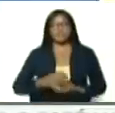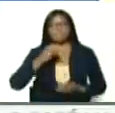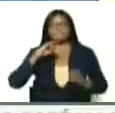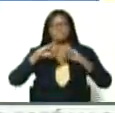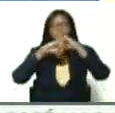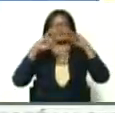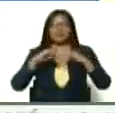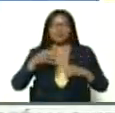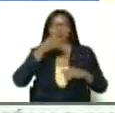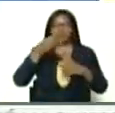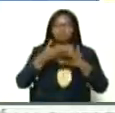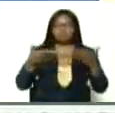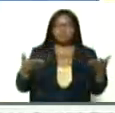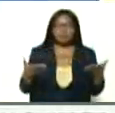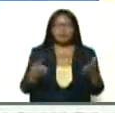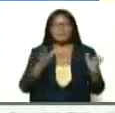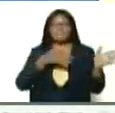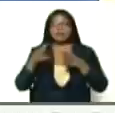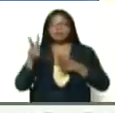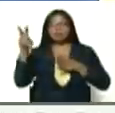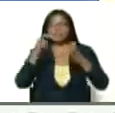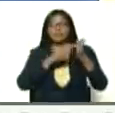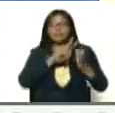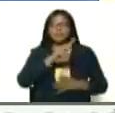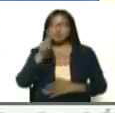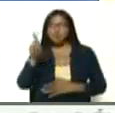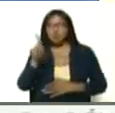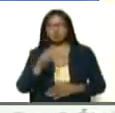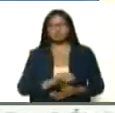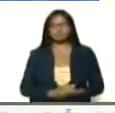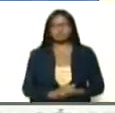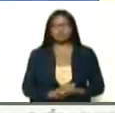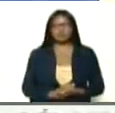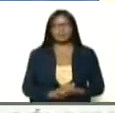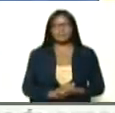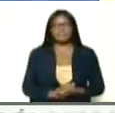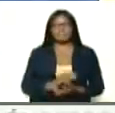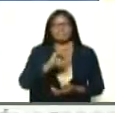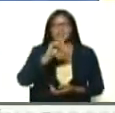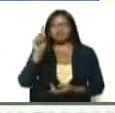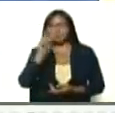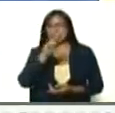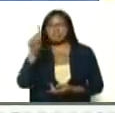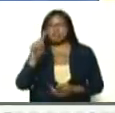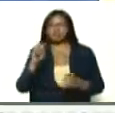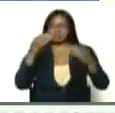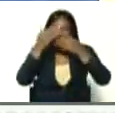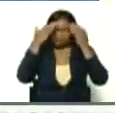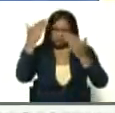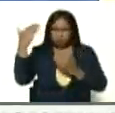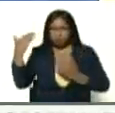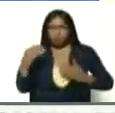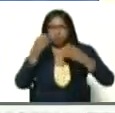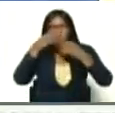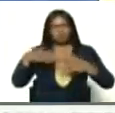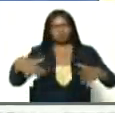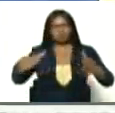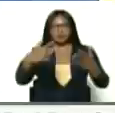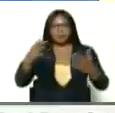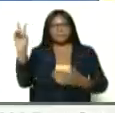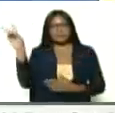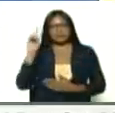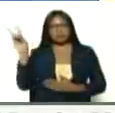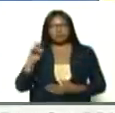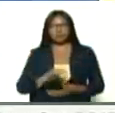marzo 2021, 21, 21, mi saludo a toda Venezuela, a todos los que nos ven,